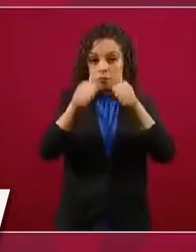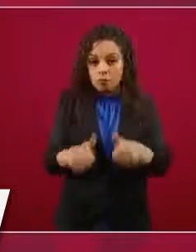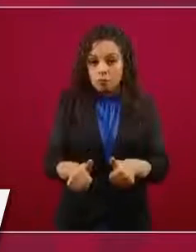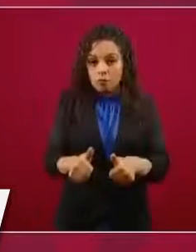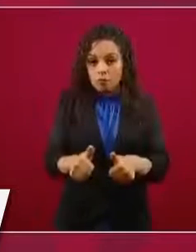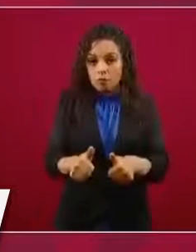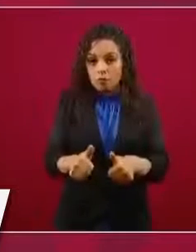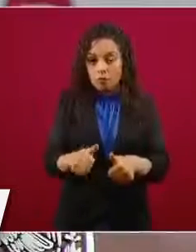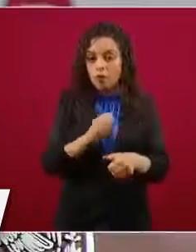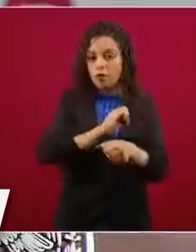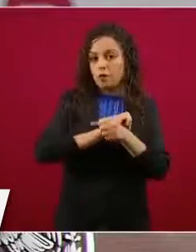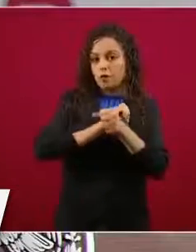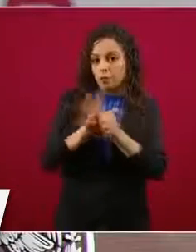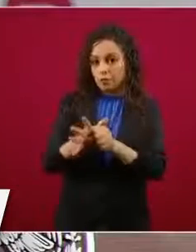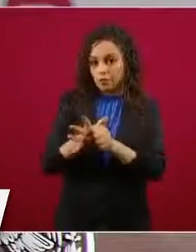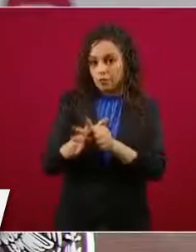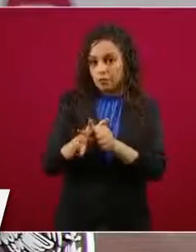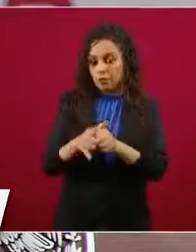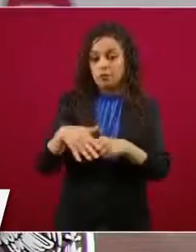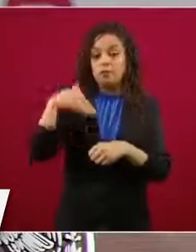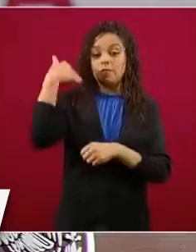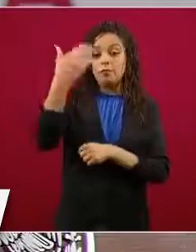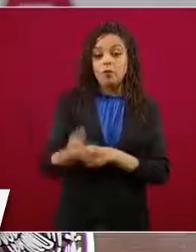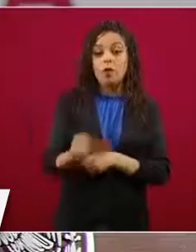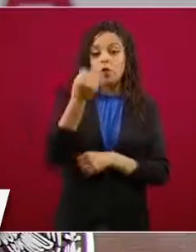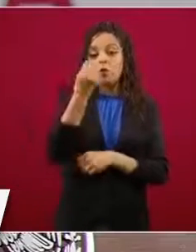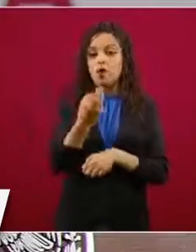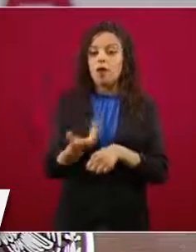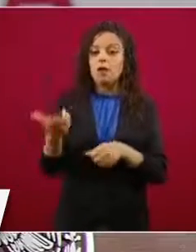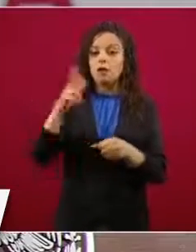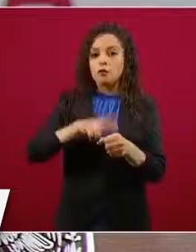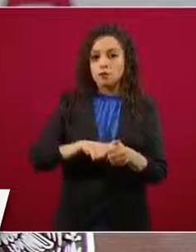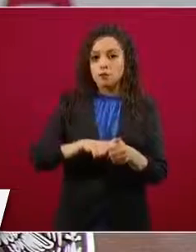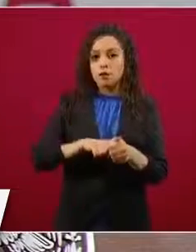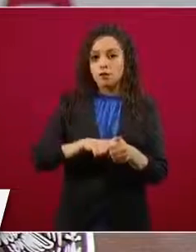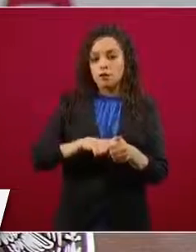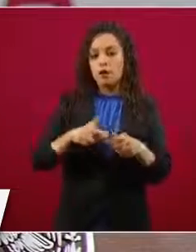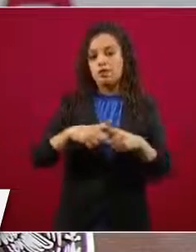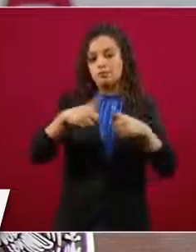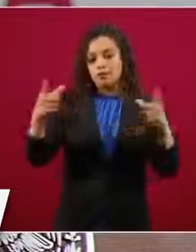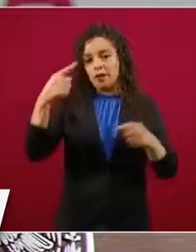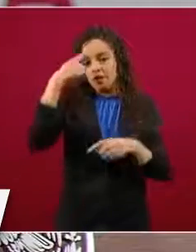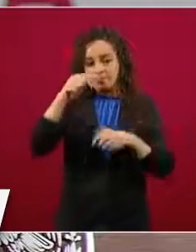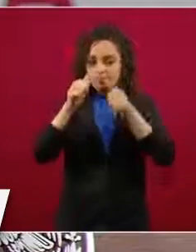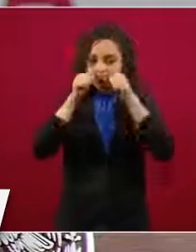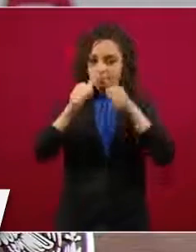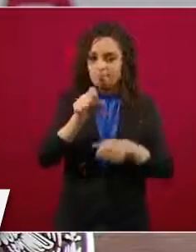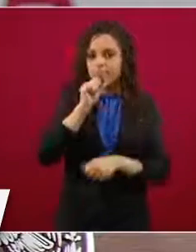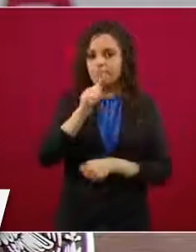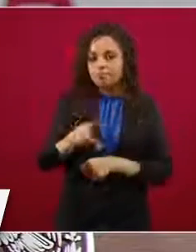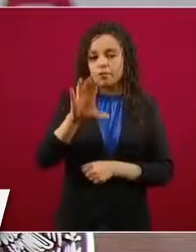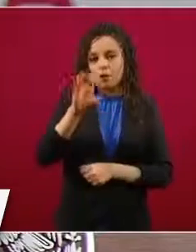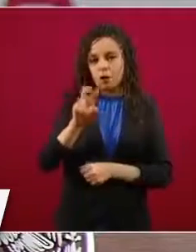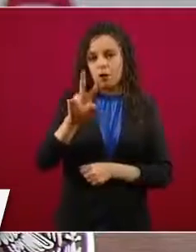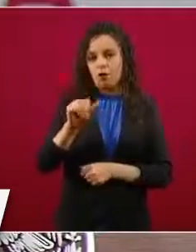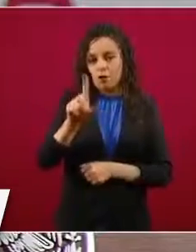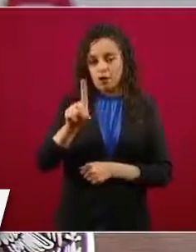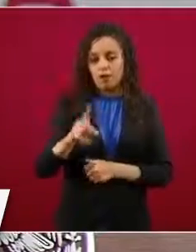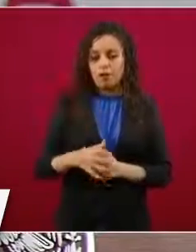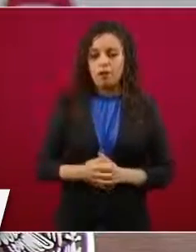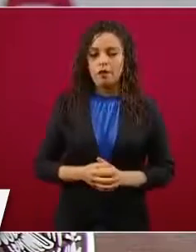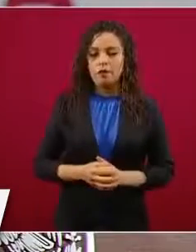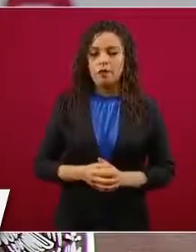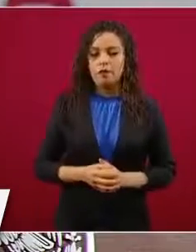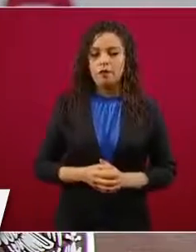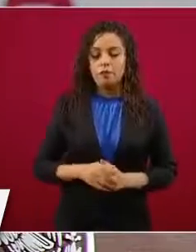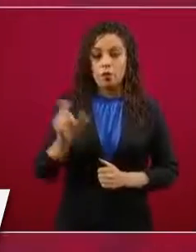semana vamos a tener nueve hospitales que van a estar atendiendo COVID. De la misma manera el seguro se está ampliando y en el momento